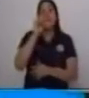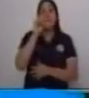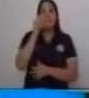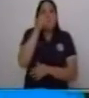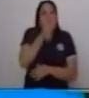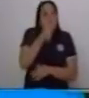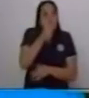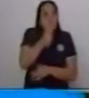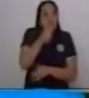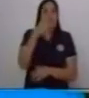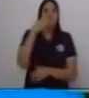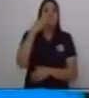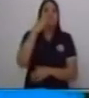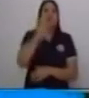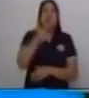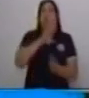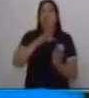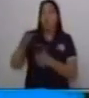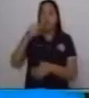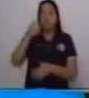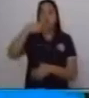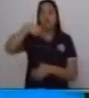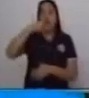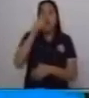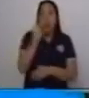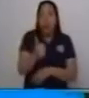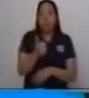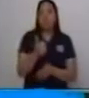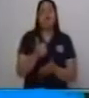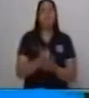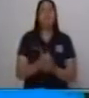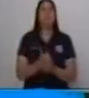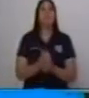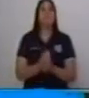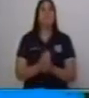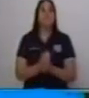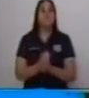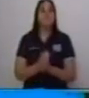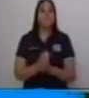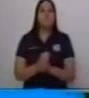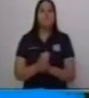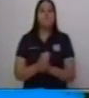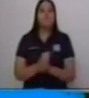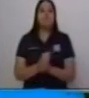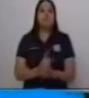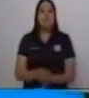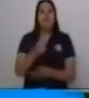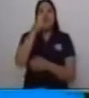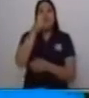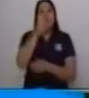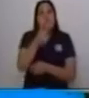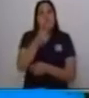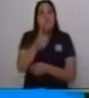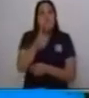bien anda y para continuar coloco bien acaba